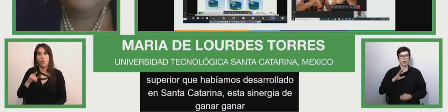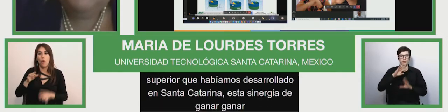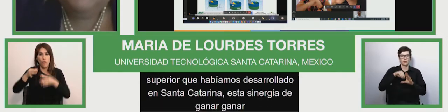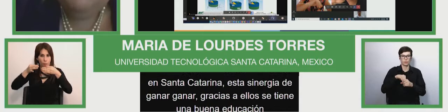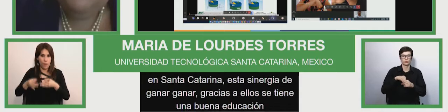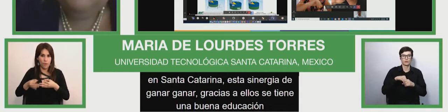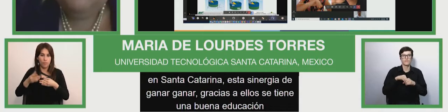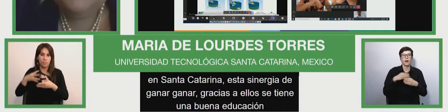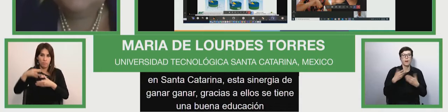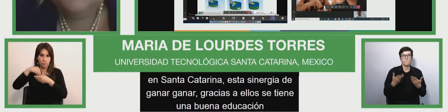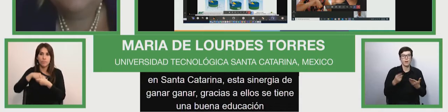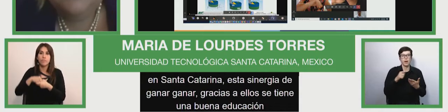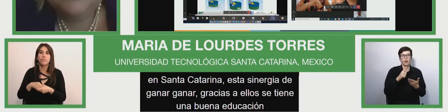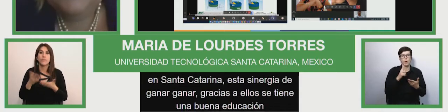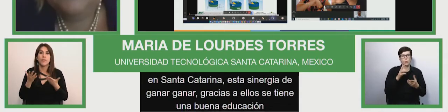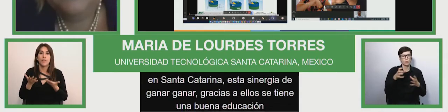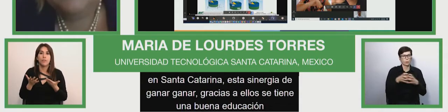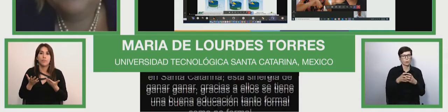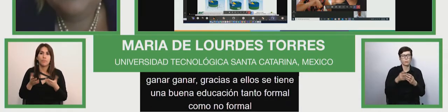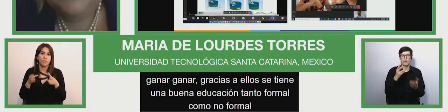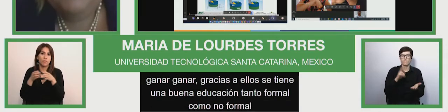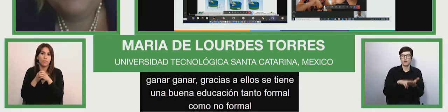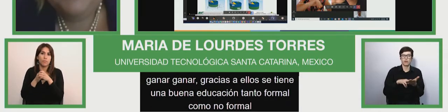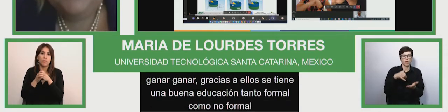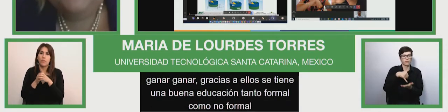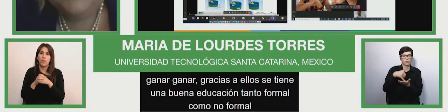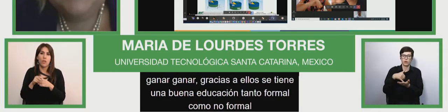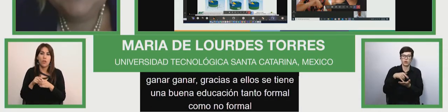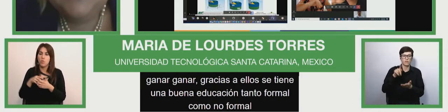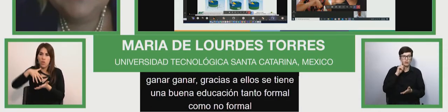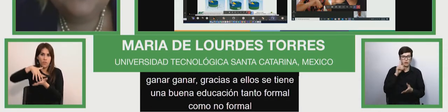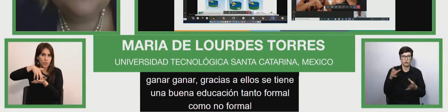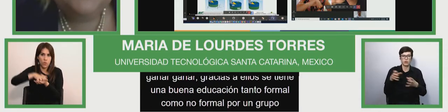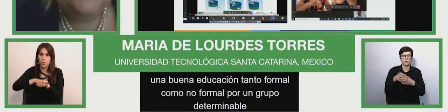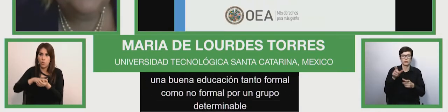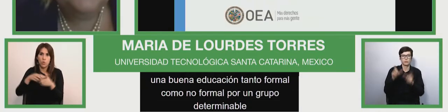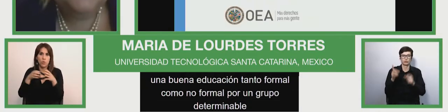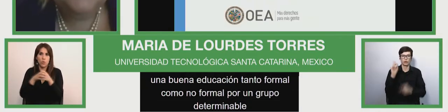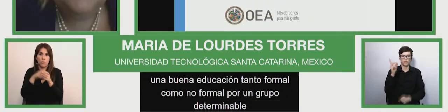altamente vulnerable como es las personas con discapacidad muchas gracias